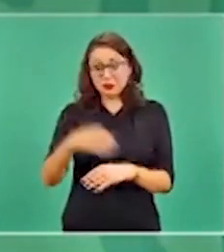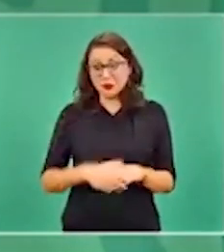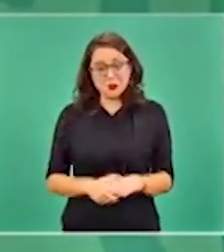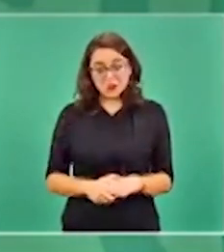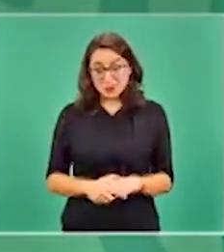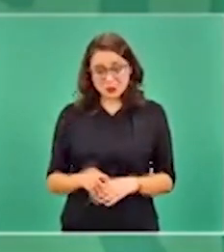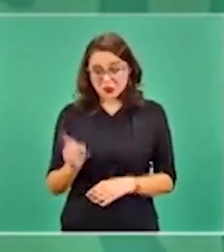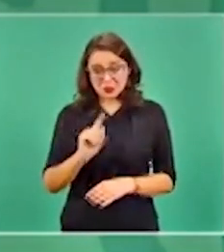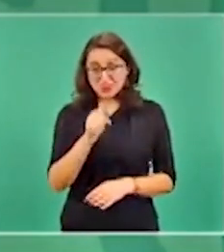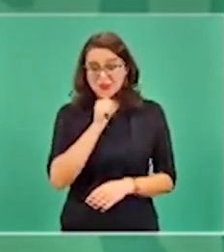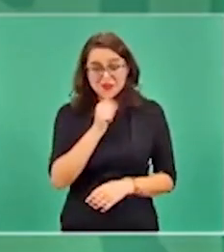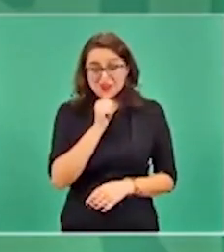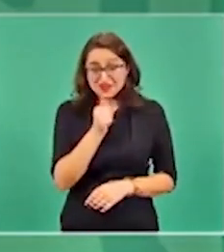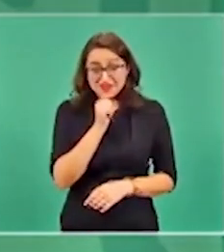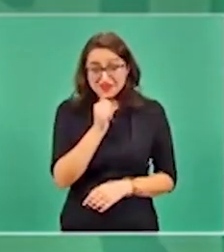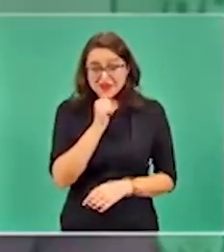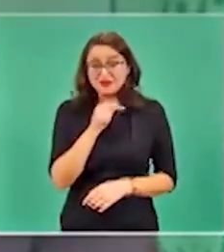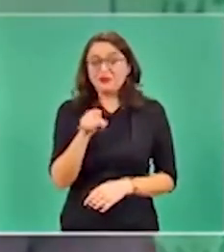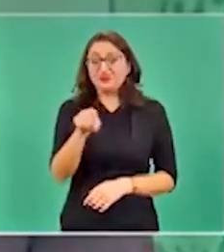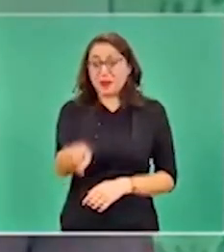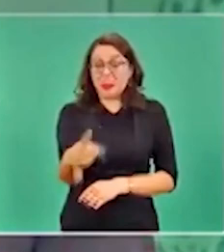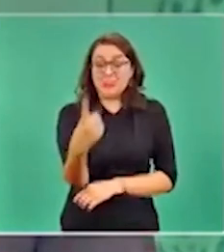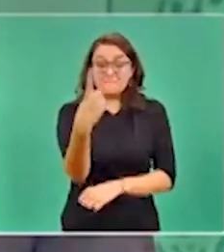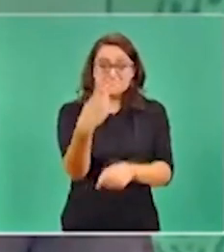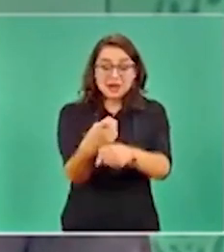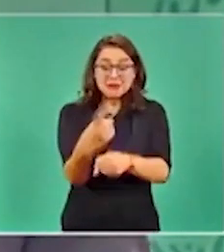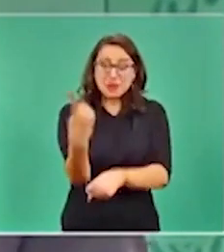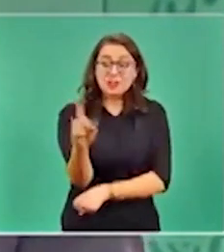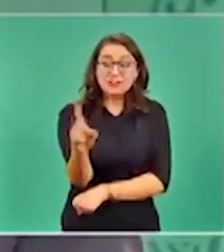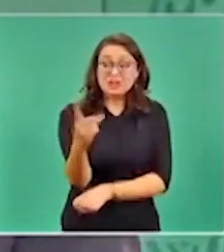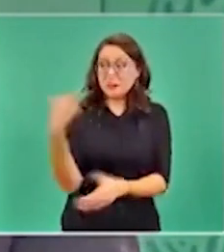primero de diciembre cumplo tres años.